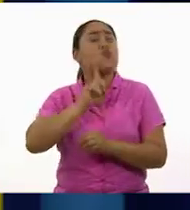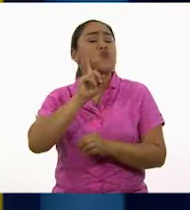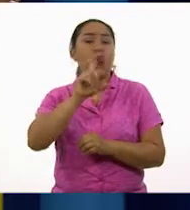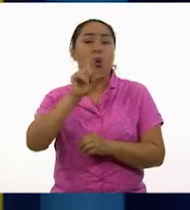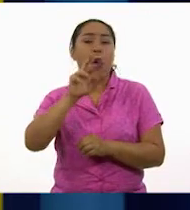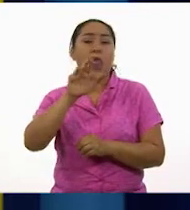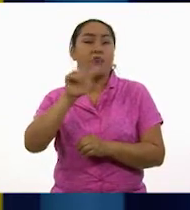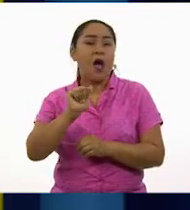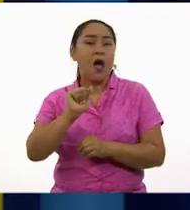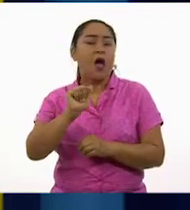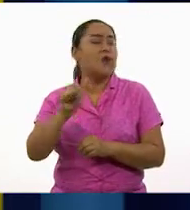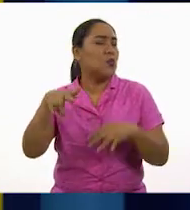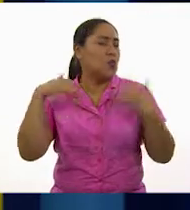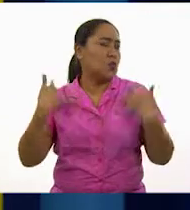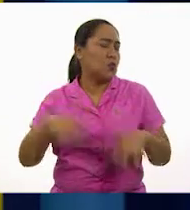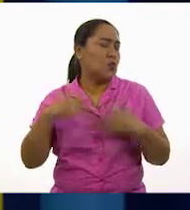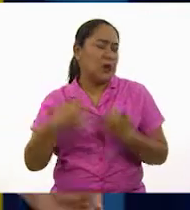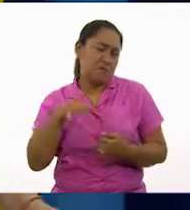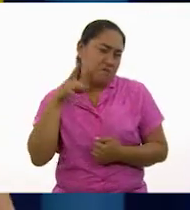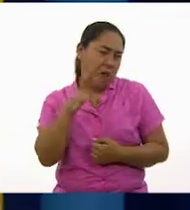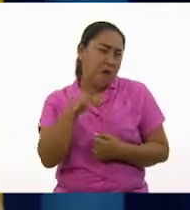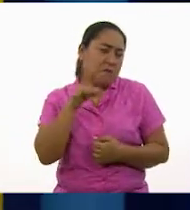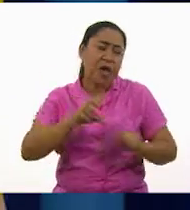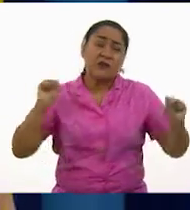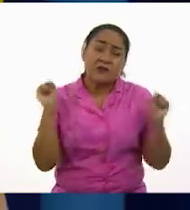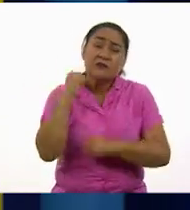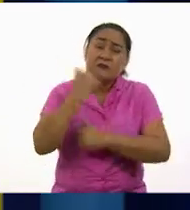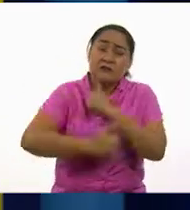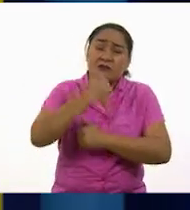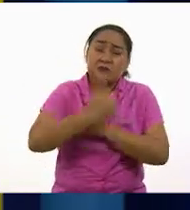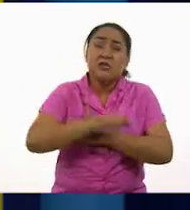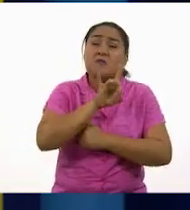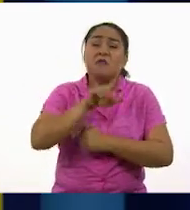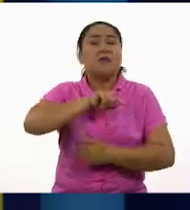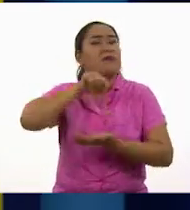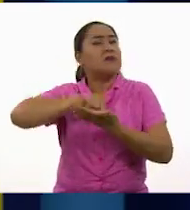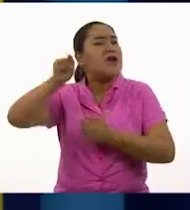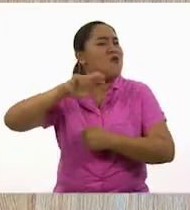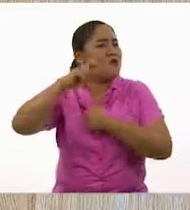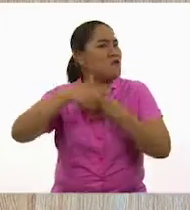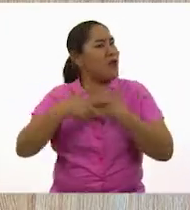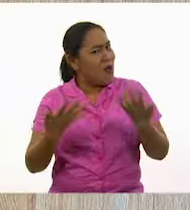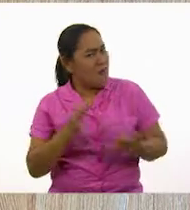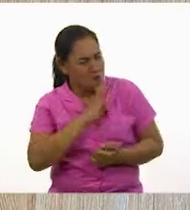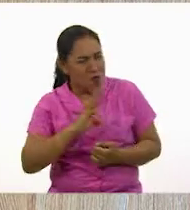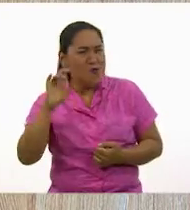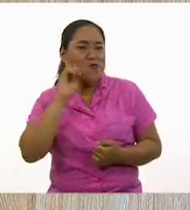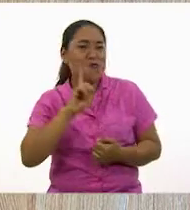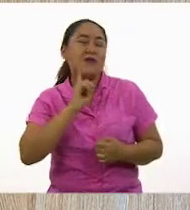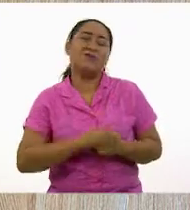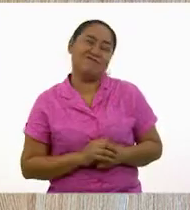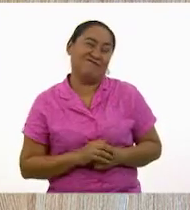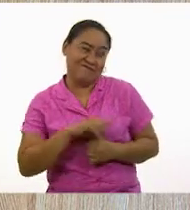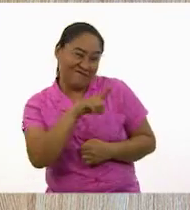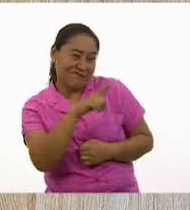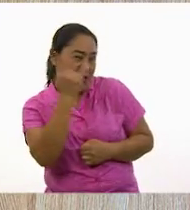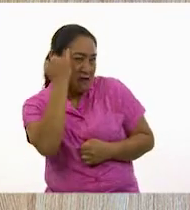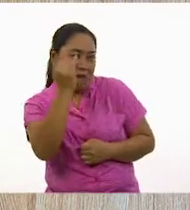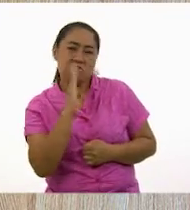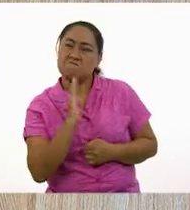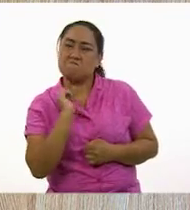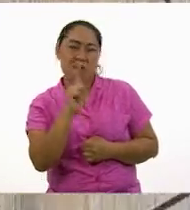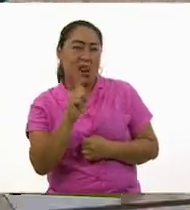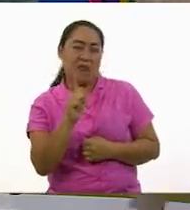a morir que hasta ha corrido maratones de 100 kilómetros en Europa. Vamos a dar un golpe de karate para romper con ese